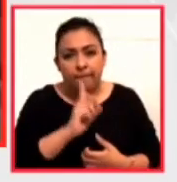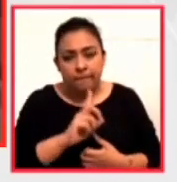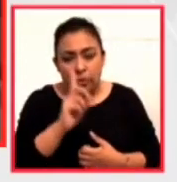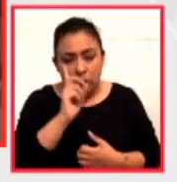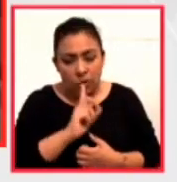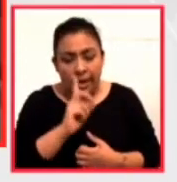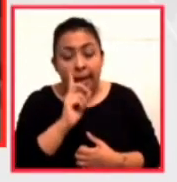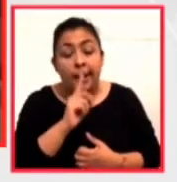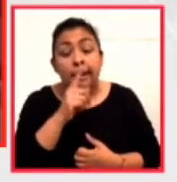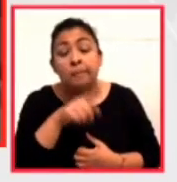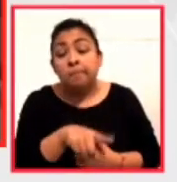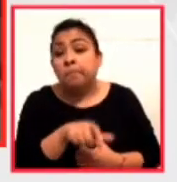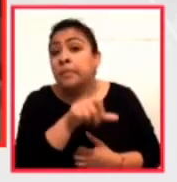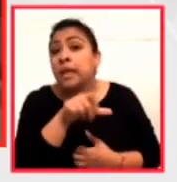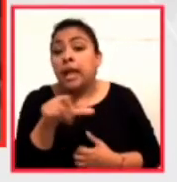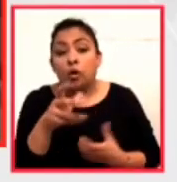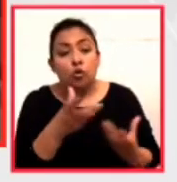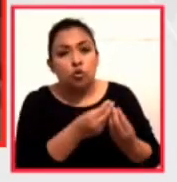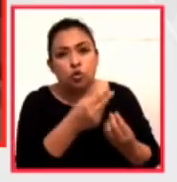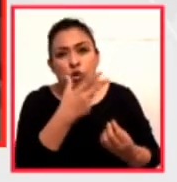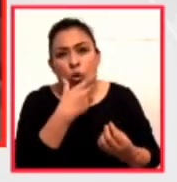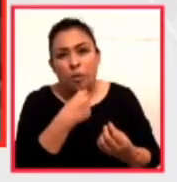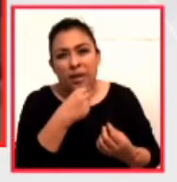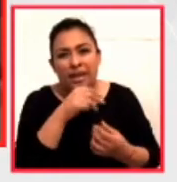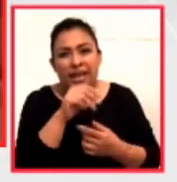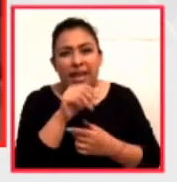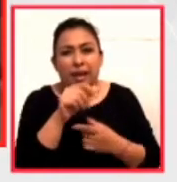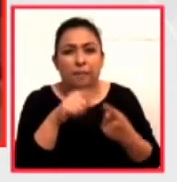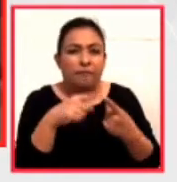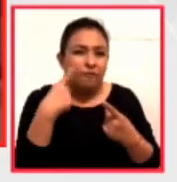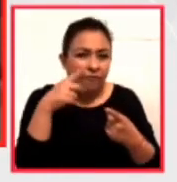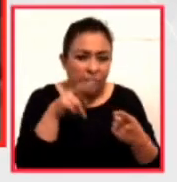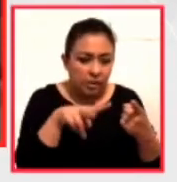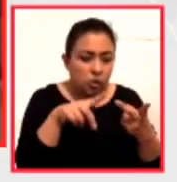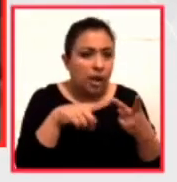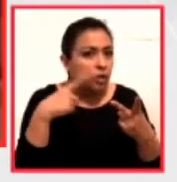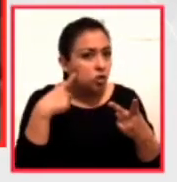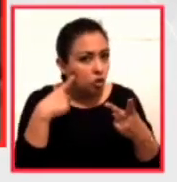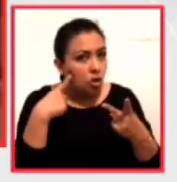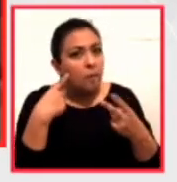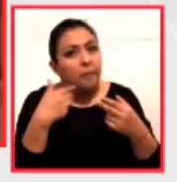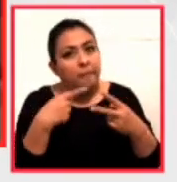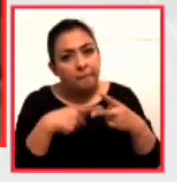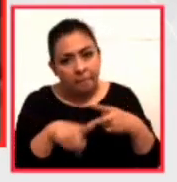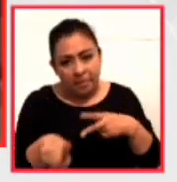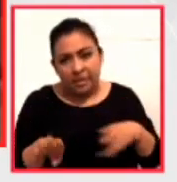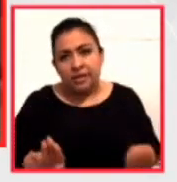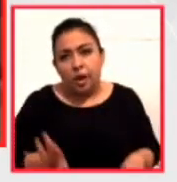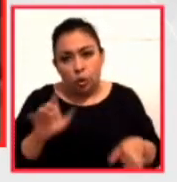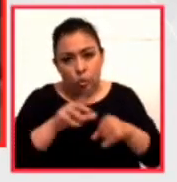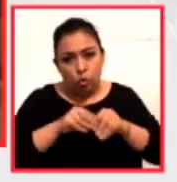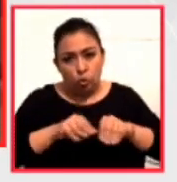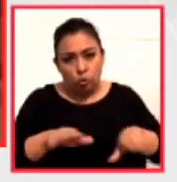elaboración con un artista visual, un artista sonoro, como arranque de nuestra diáspora cultural de esta semana.